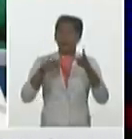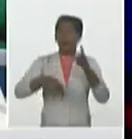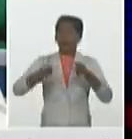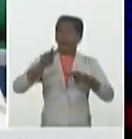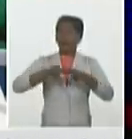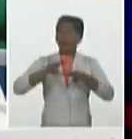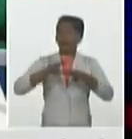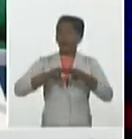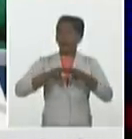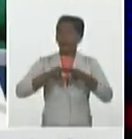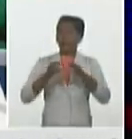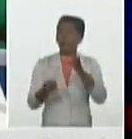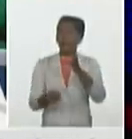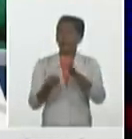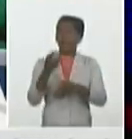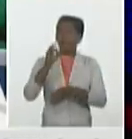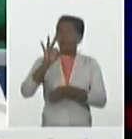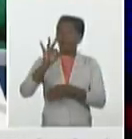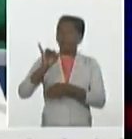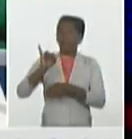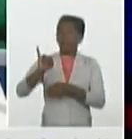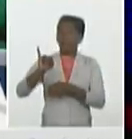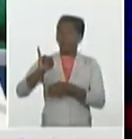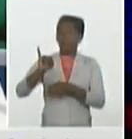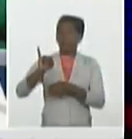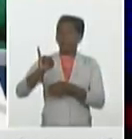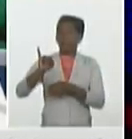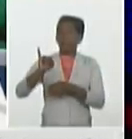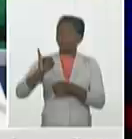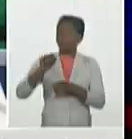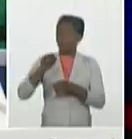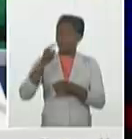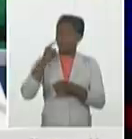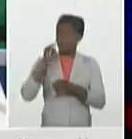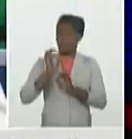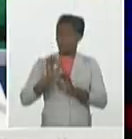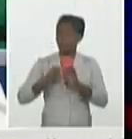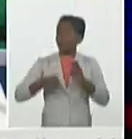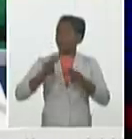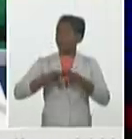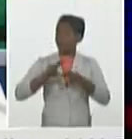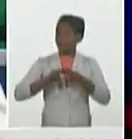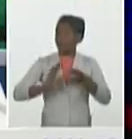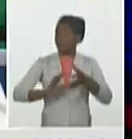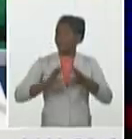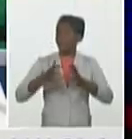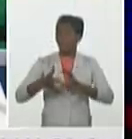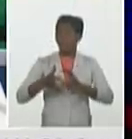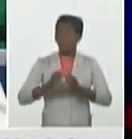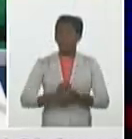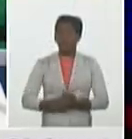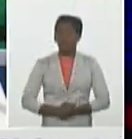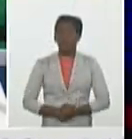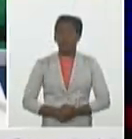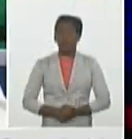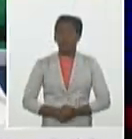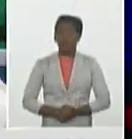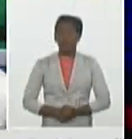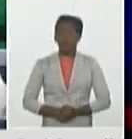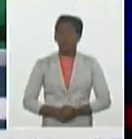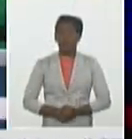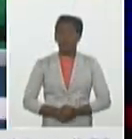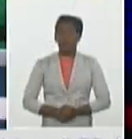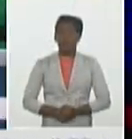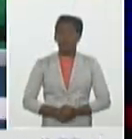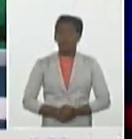diagnosticaron y ha sido el comportamiento también en los últimos tiempos. Se hace una alerta me lo hacía